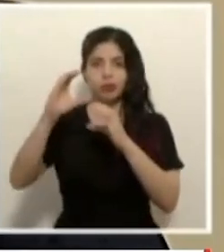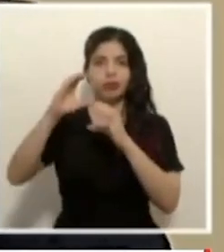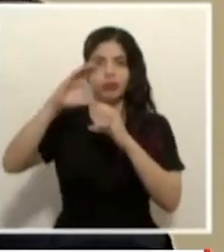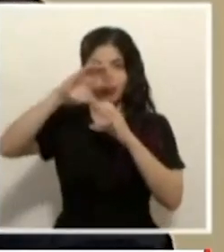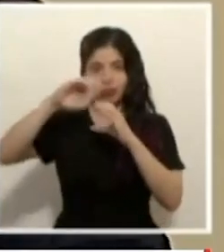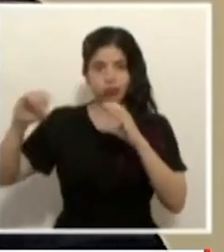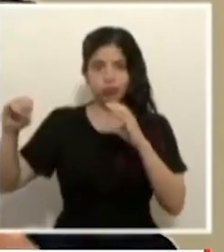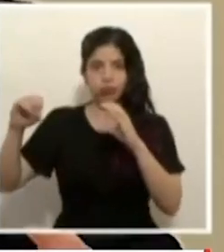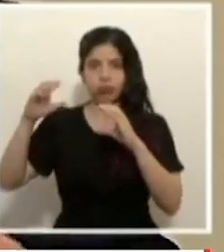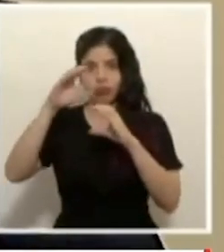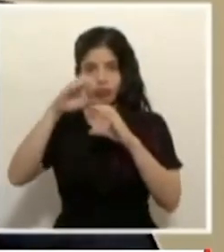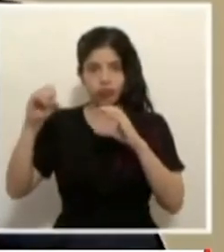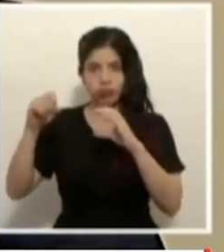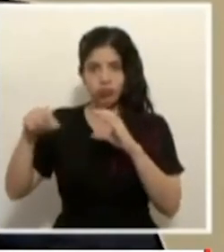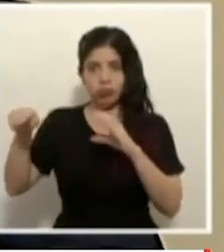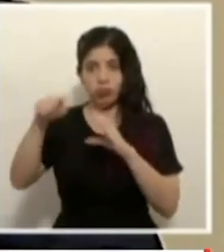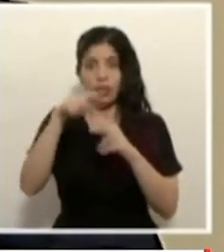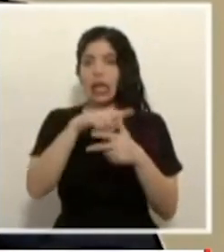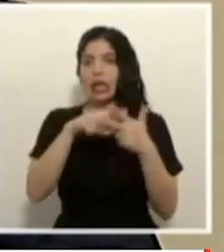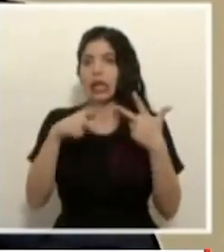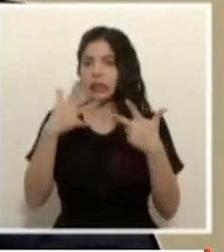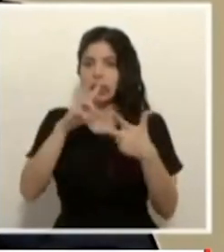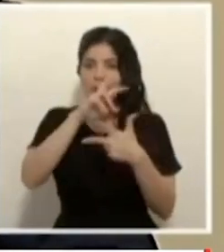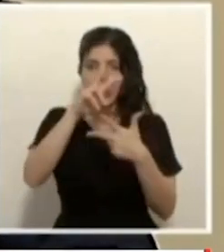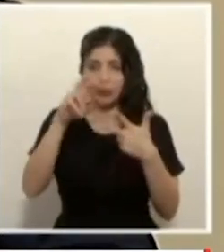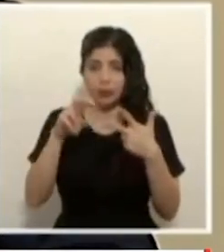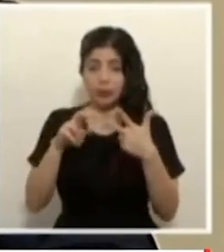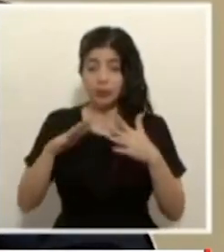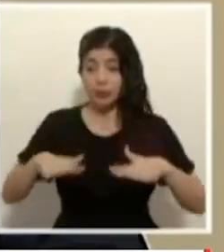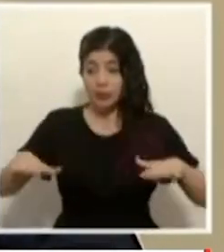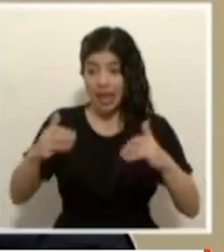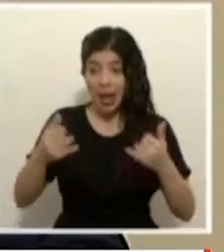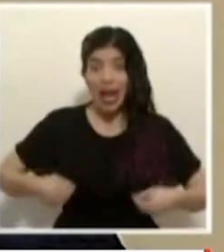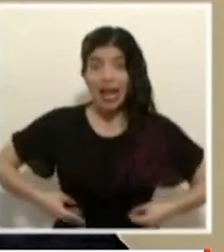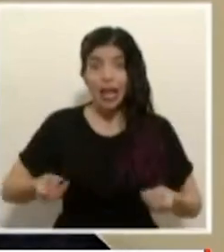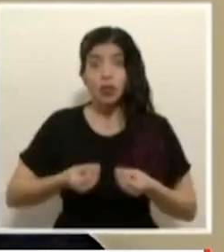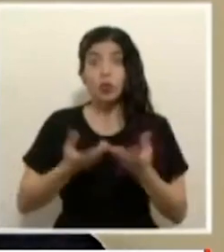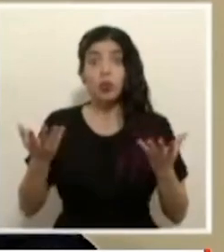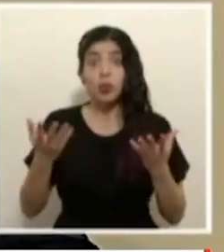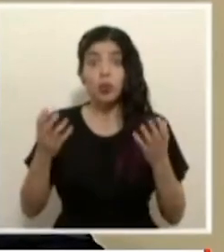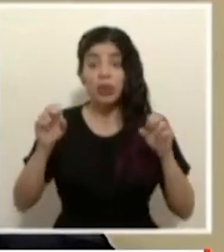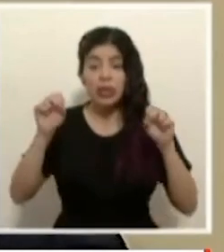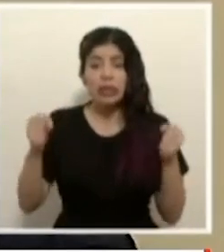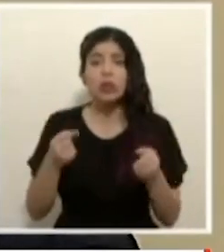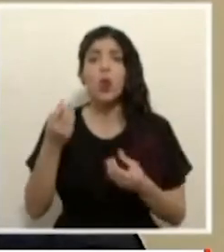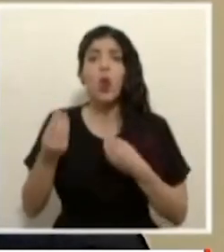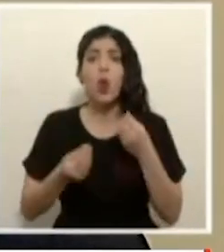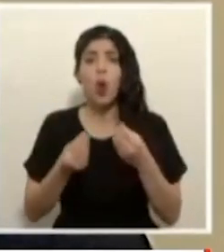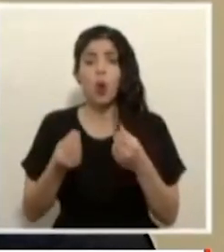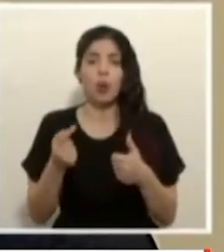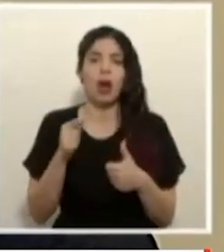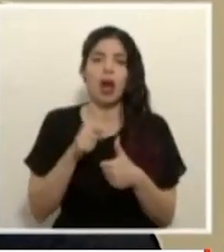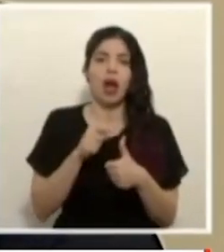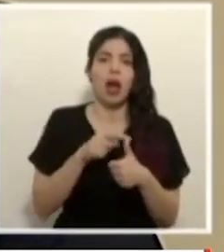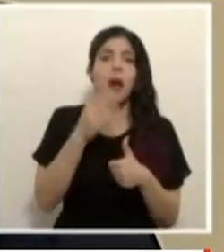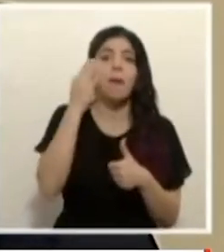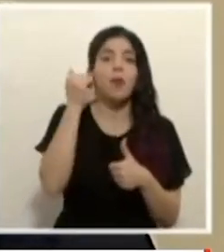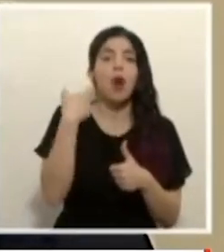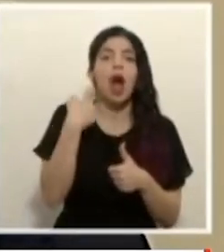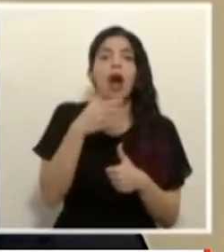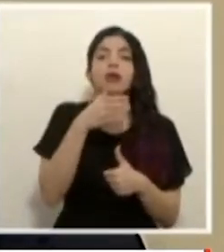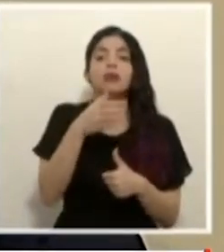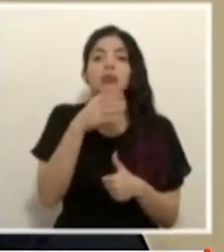en el contexto de la reducción del gasto público nos decantamos por esa además porque habían observaciones